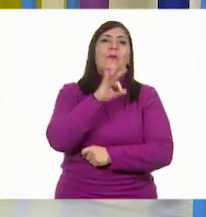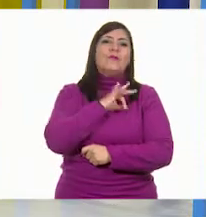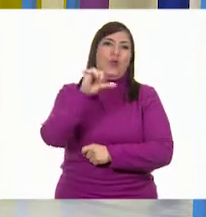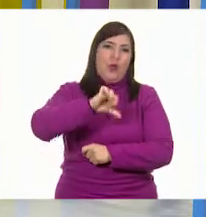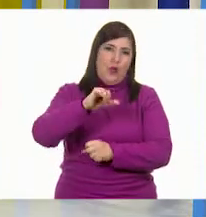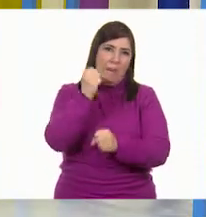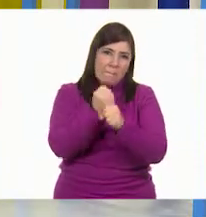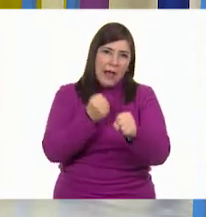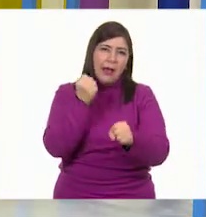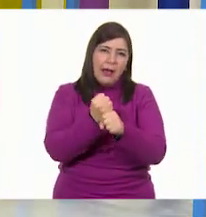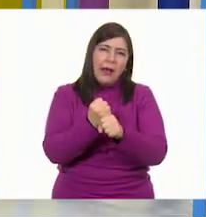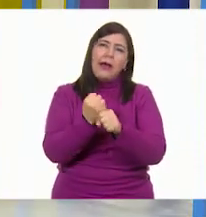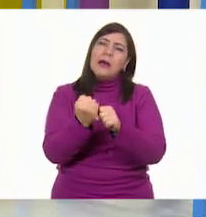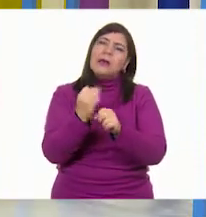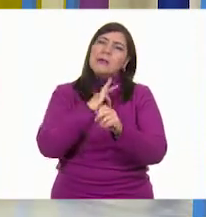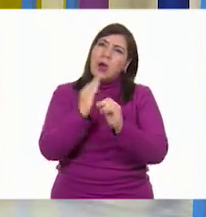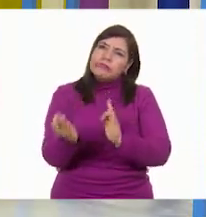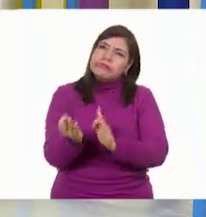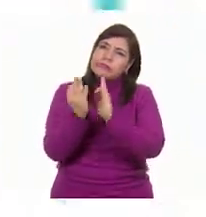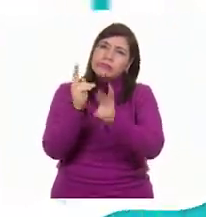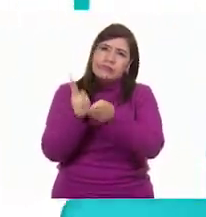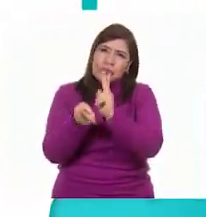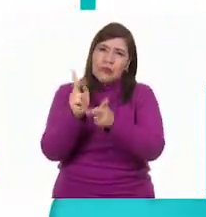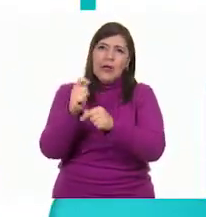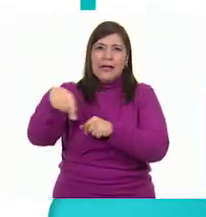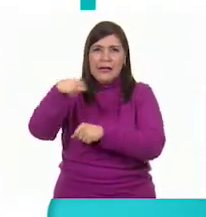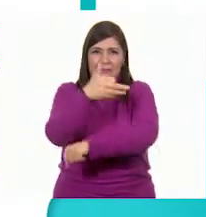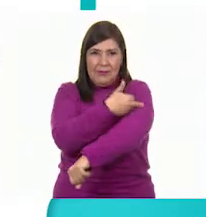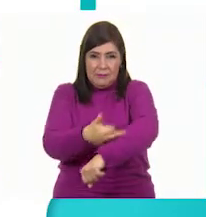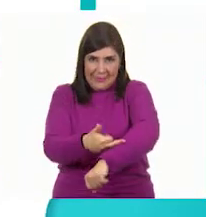practicarla y platica con tu familia en tu lengua materna.